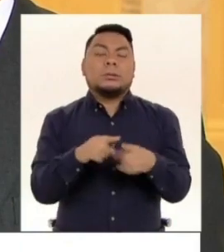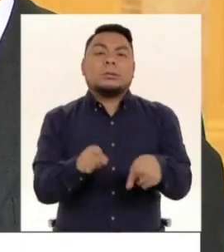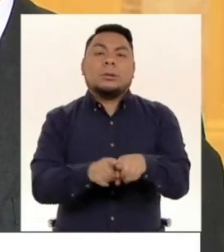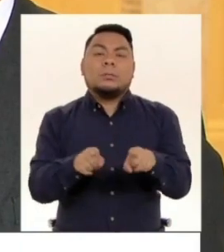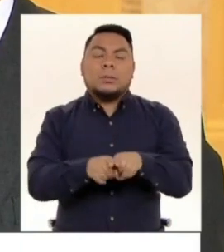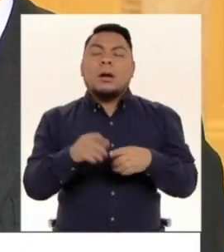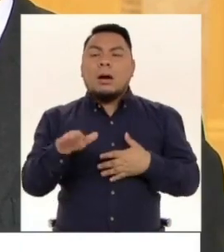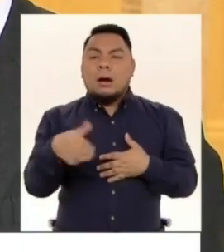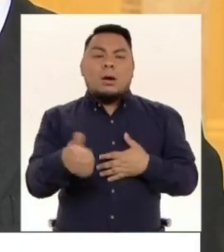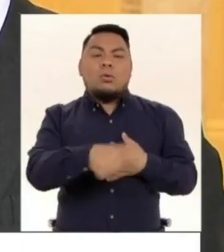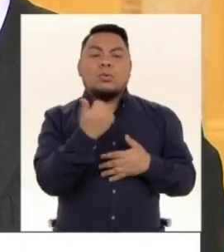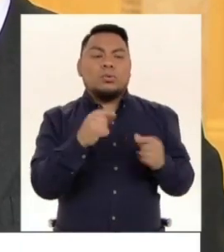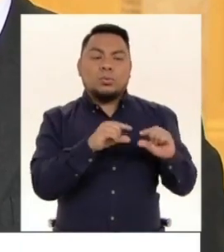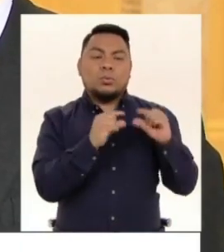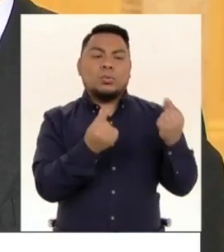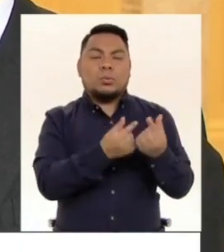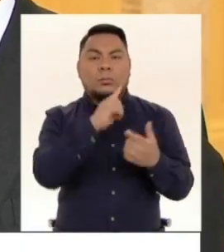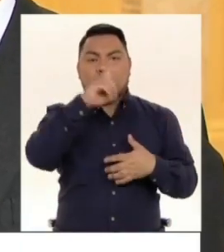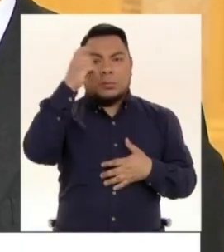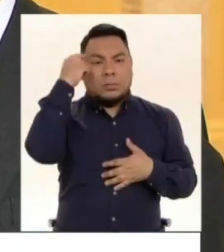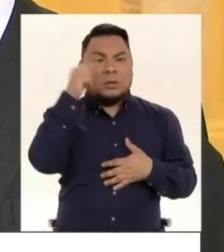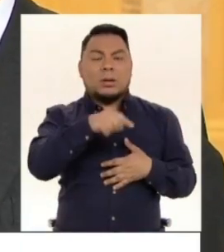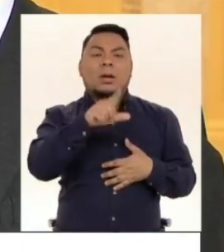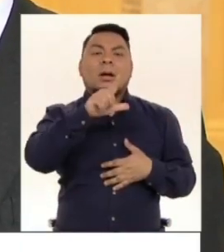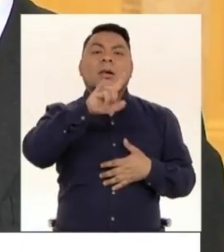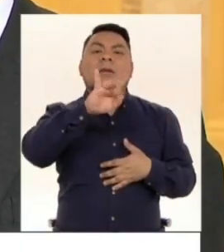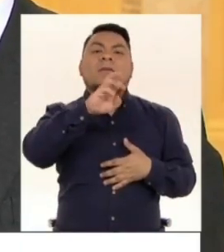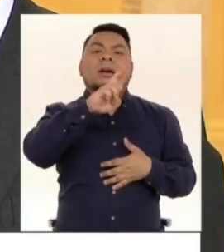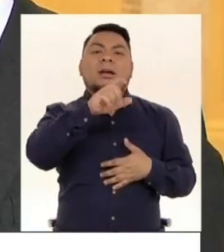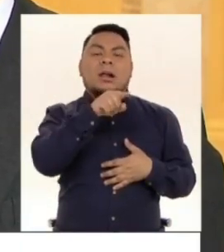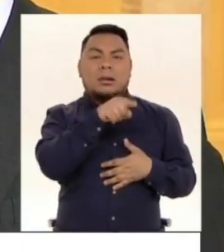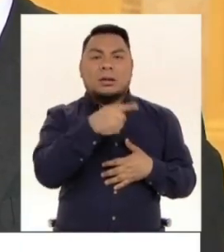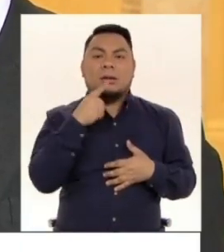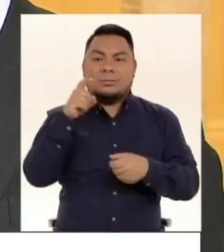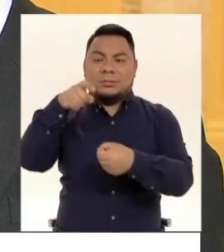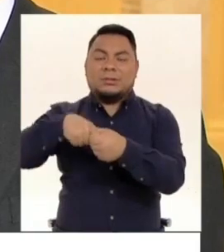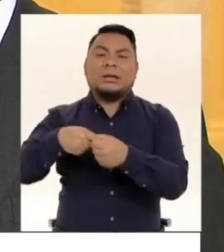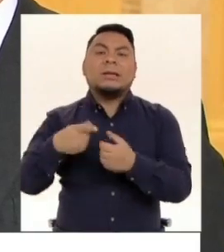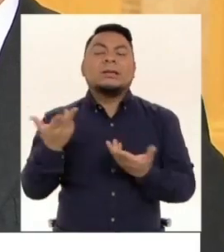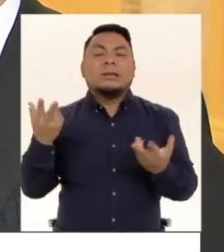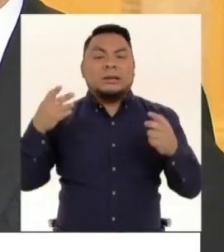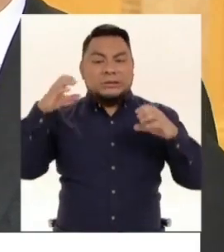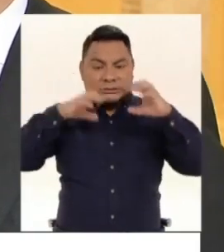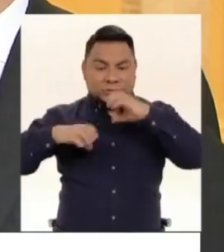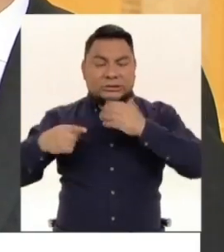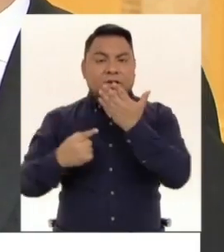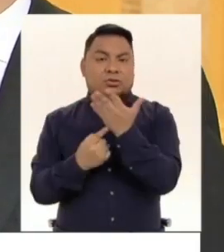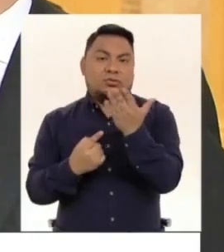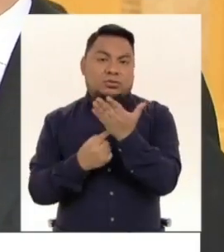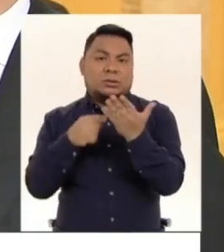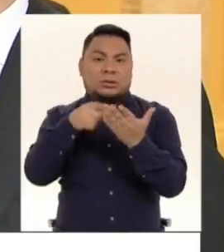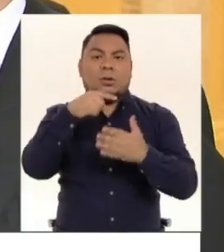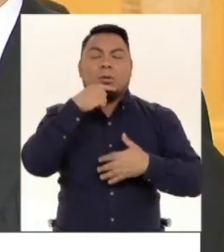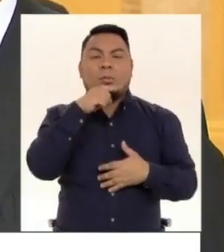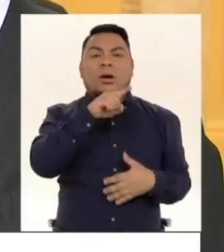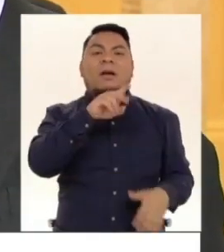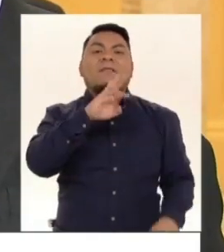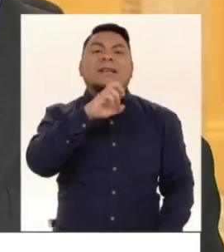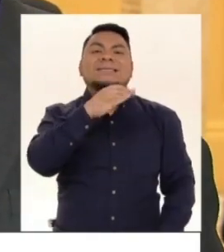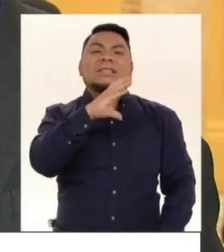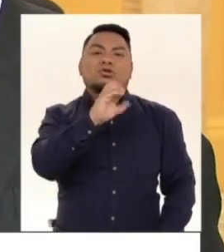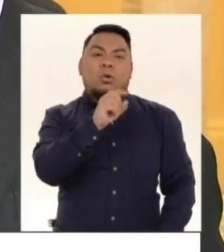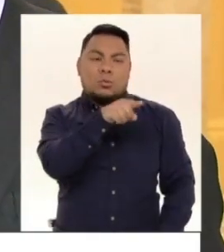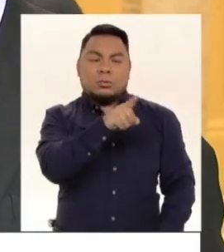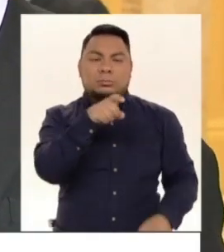lado hay bancadas como la bancada liberal que va a presidir Ciencia y Tecnología, que creo estaría al frente Francesco Petrocia. Entonces